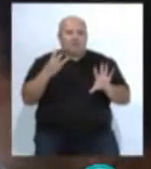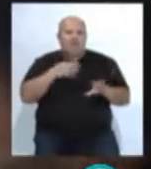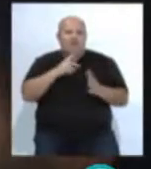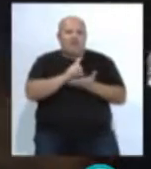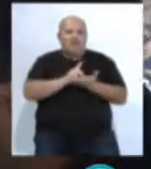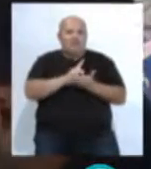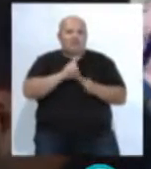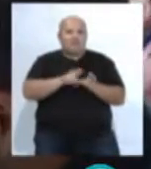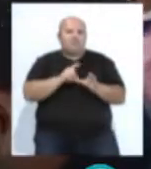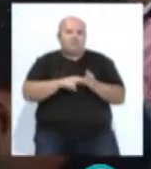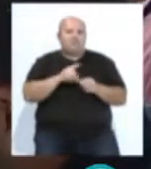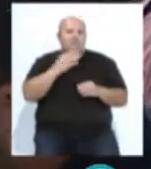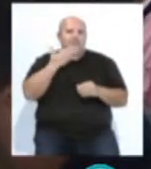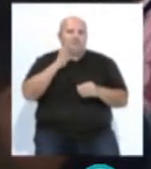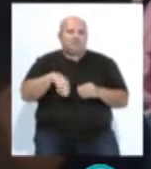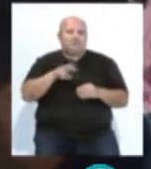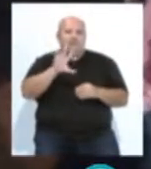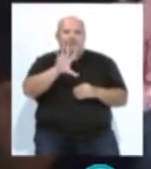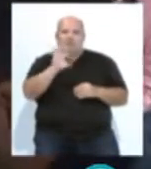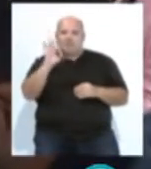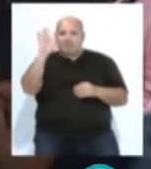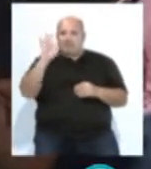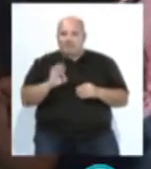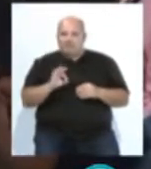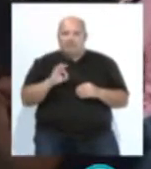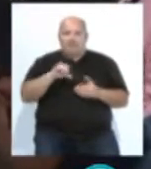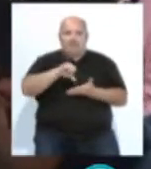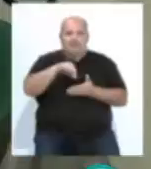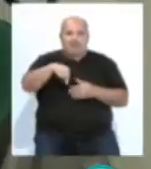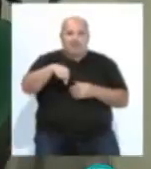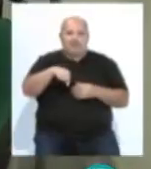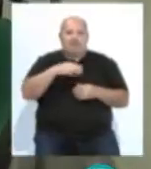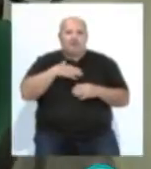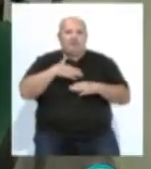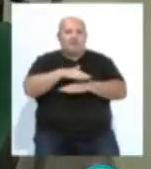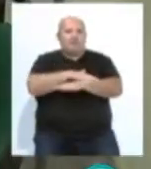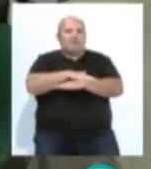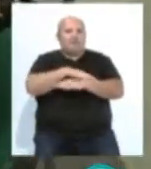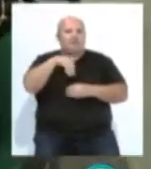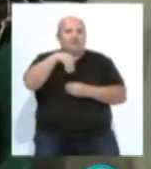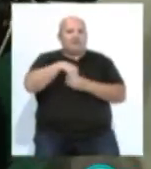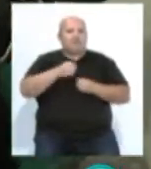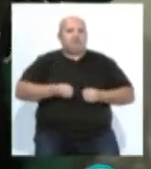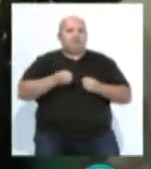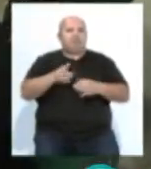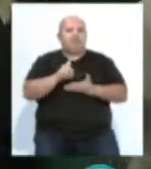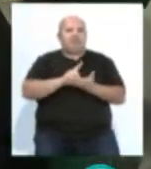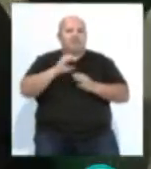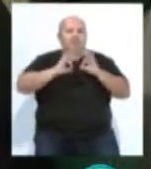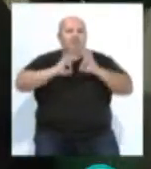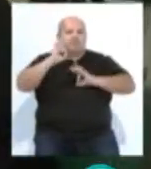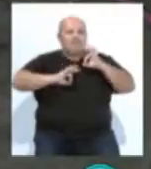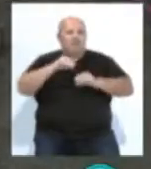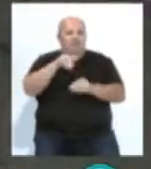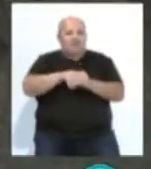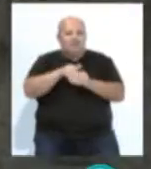unos datos de participación que superaban el 50% en la capital, el Ministerio del Interior ofreció los primeros porcentajes